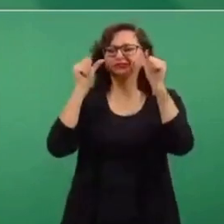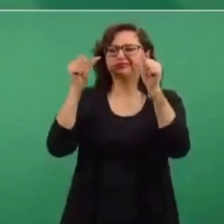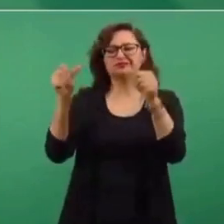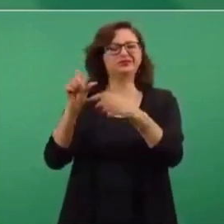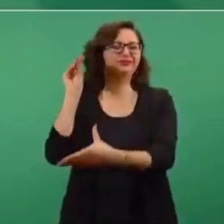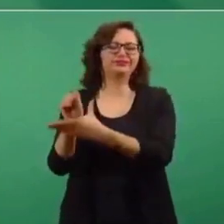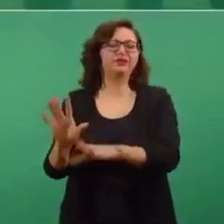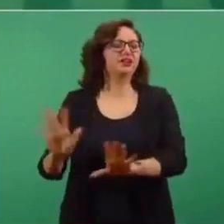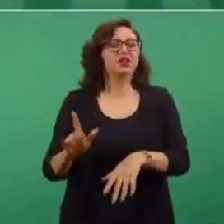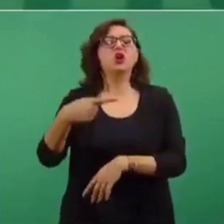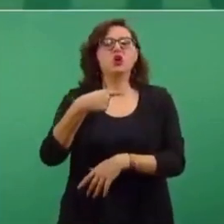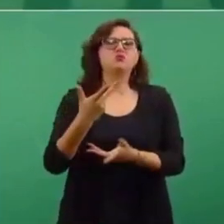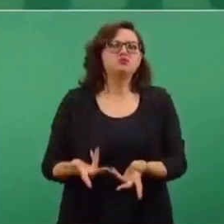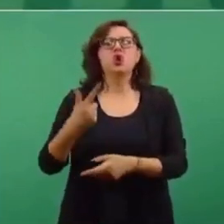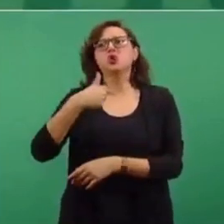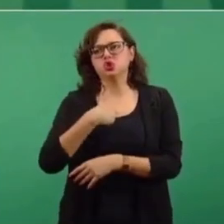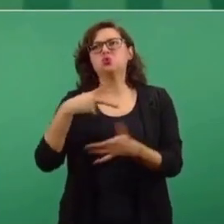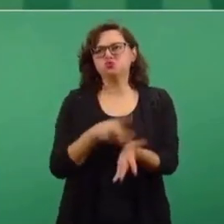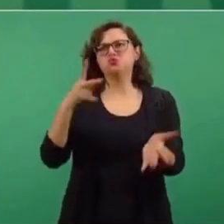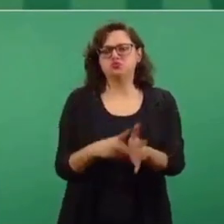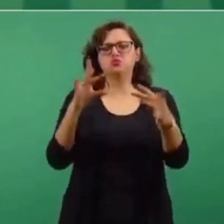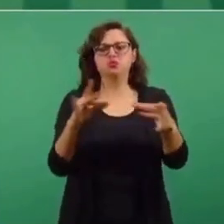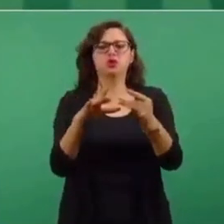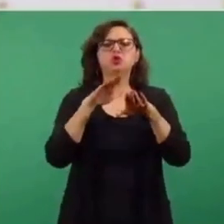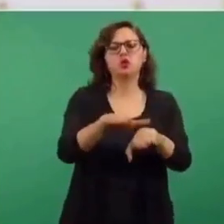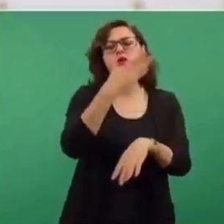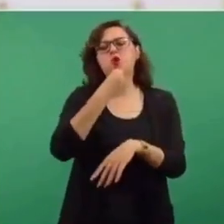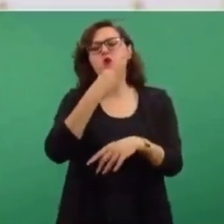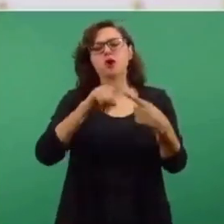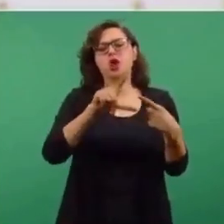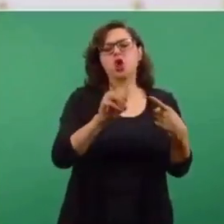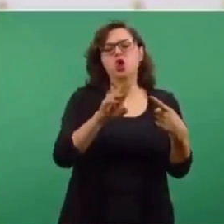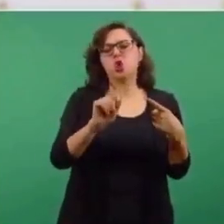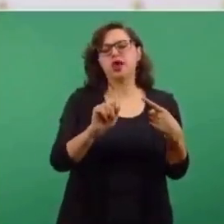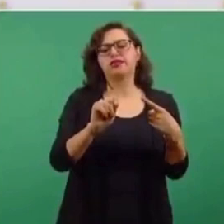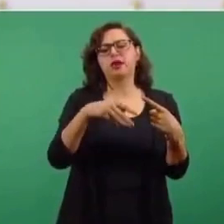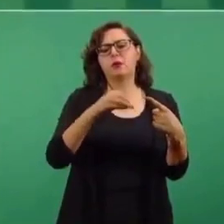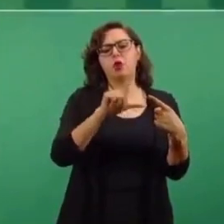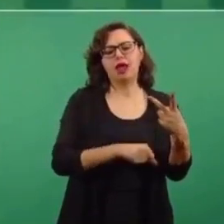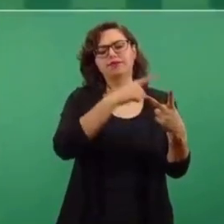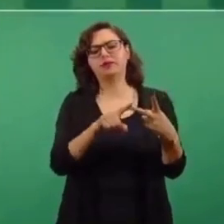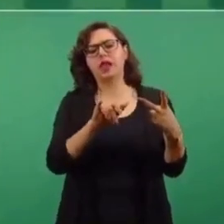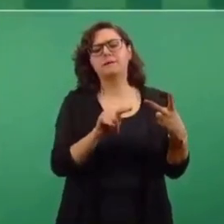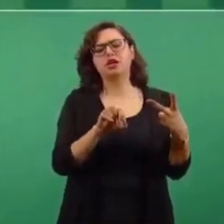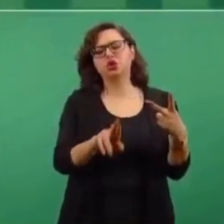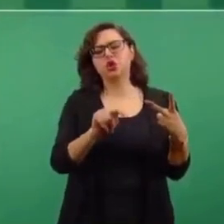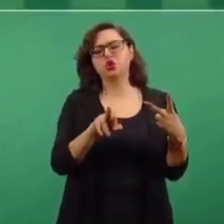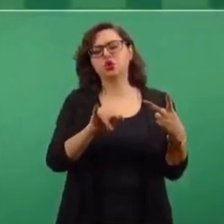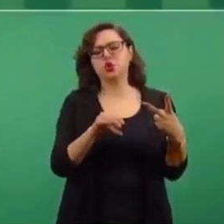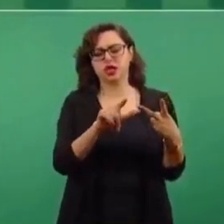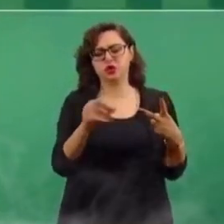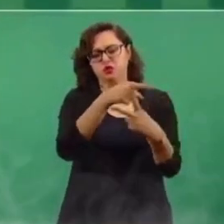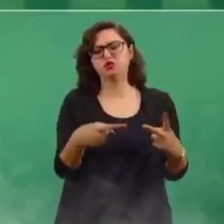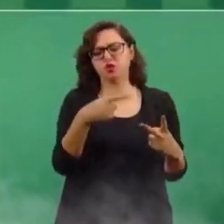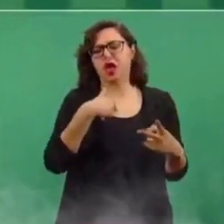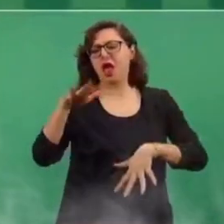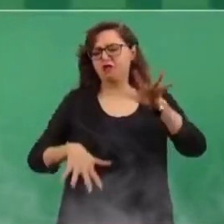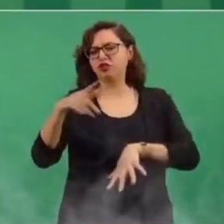López de Mola y a Víctor Trujillo, a veces, porque son